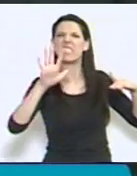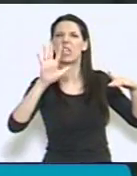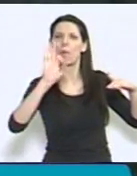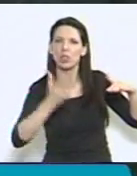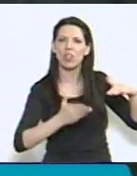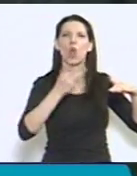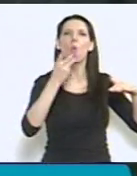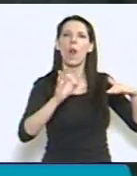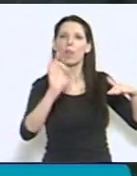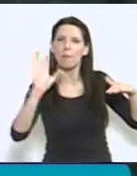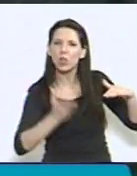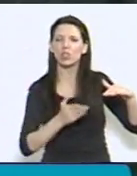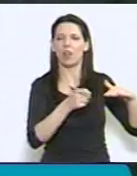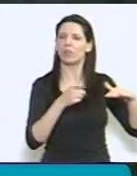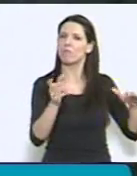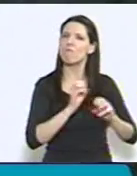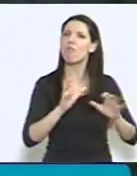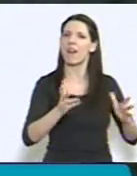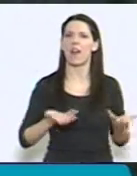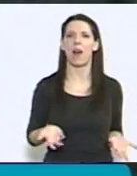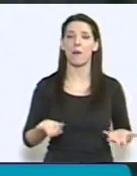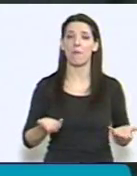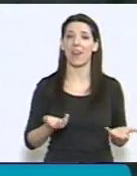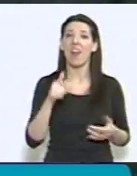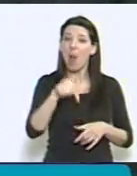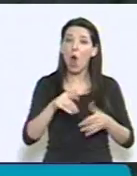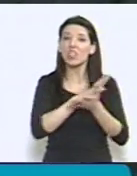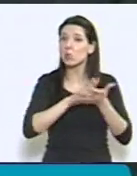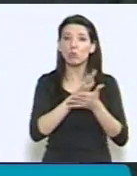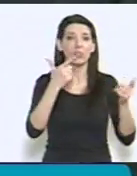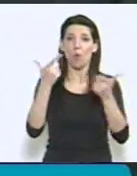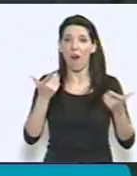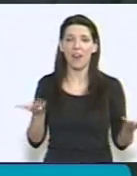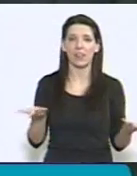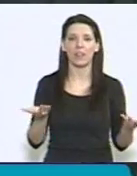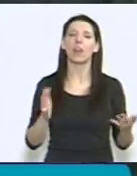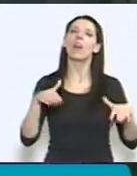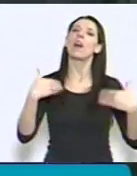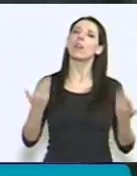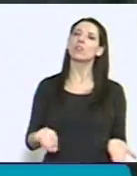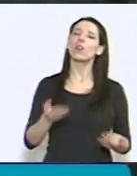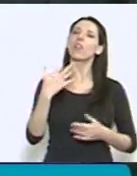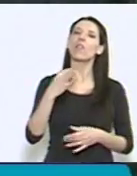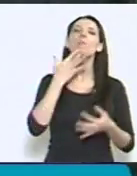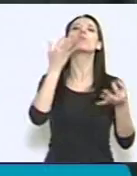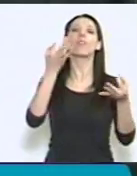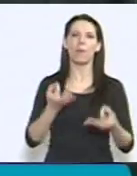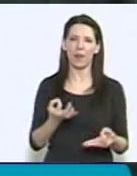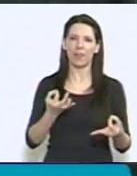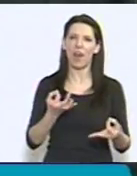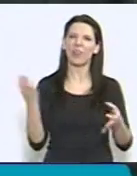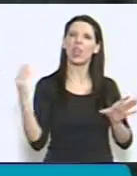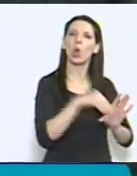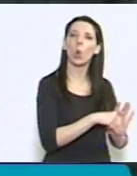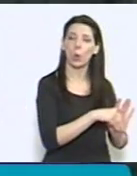grave problema estructural que no ha podido ser resuelto. Debemos incluir en serio aquellos